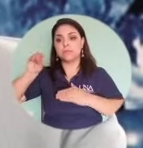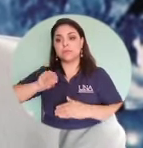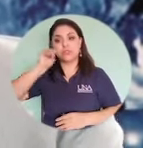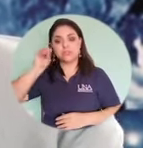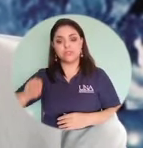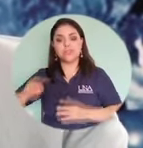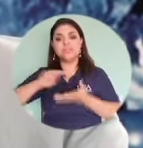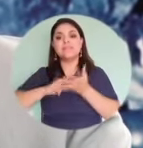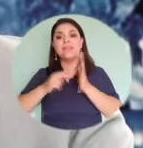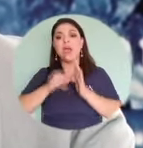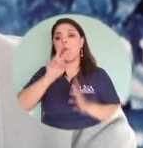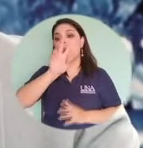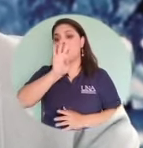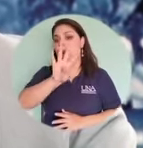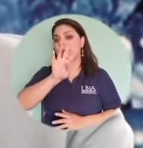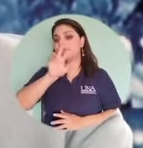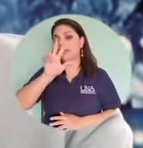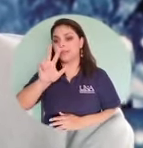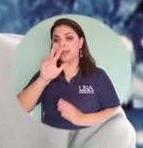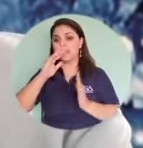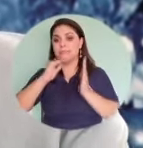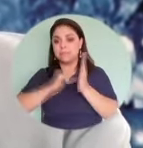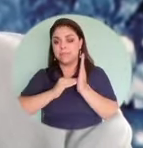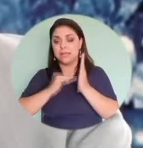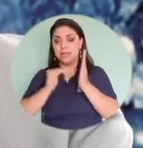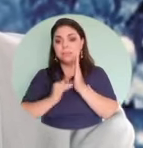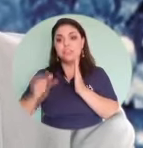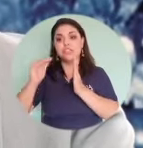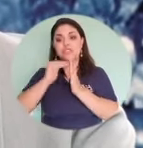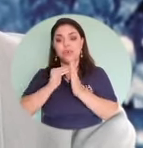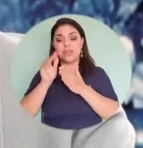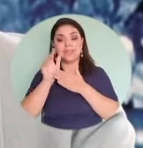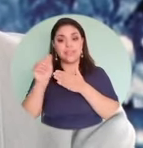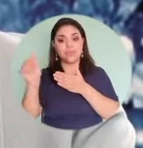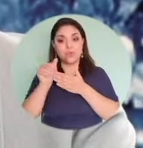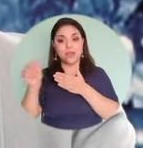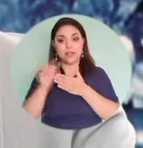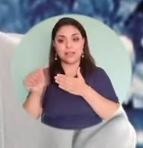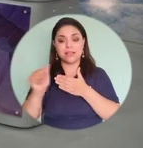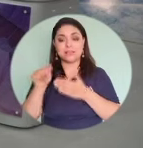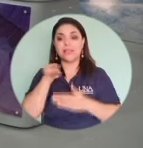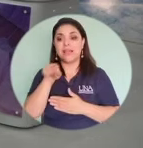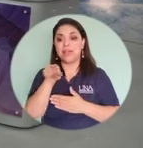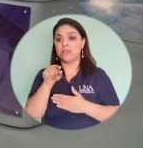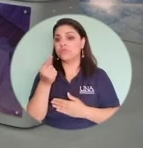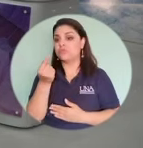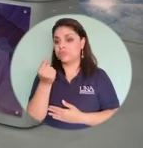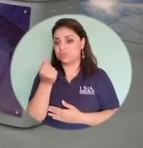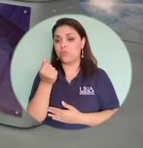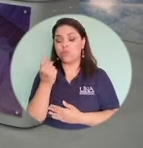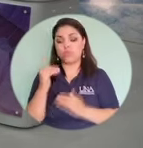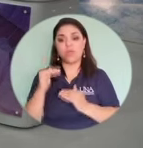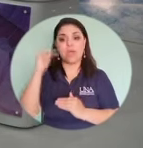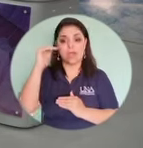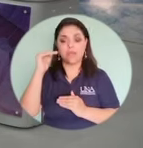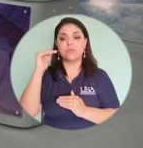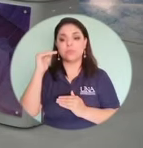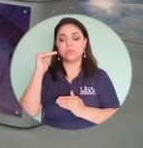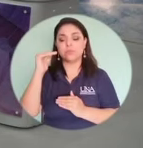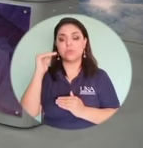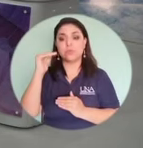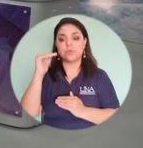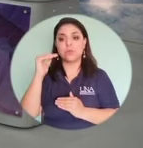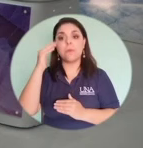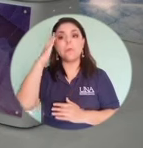43 mil millones de dólares y es una suma bastante cuantiosa debido